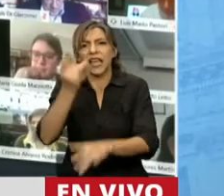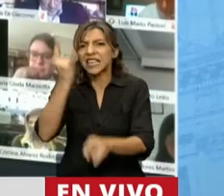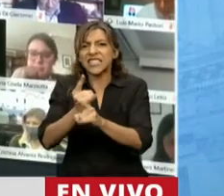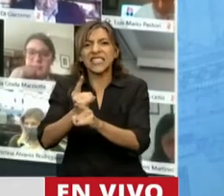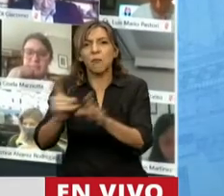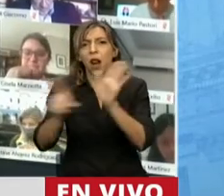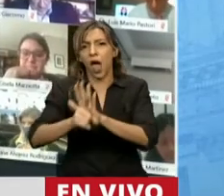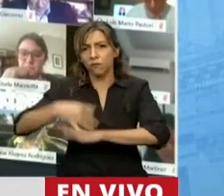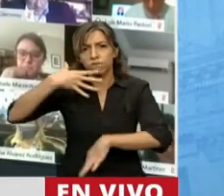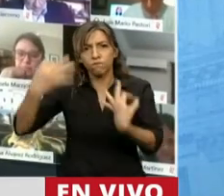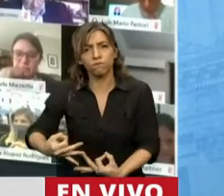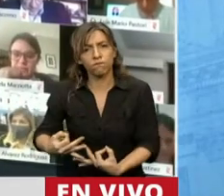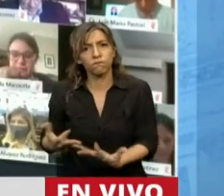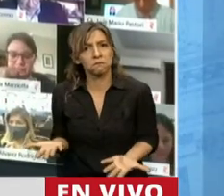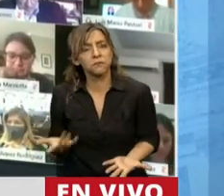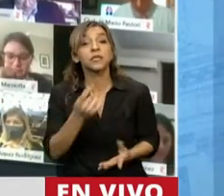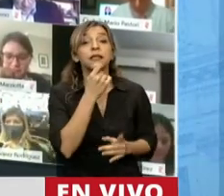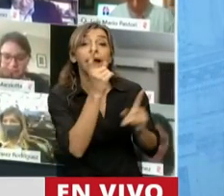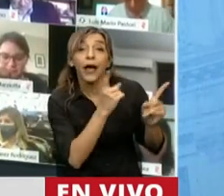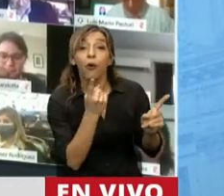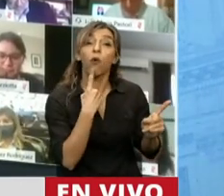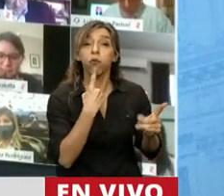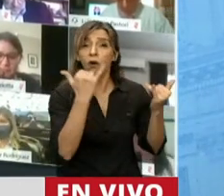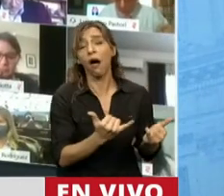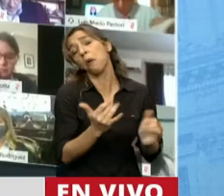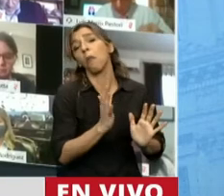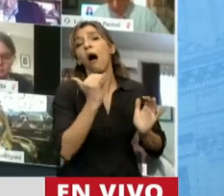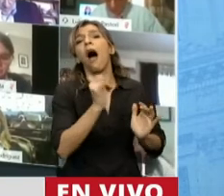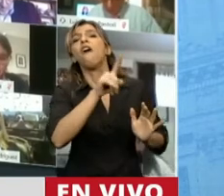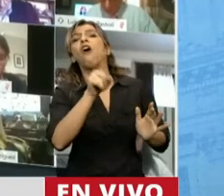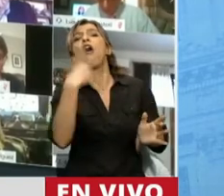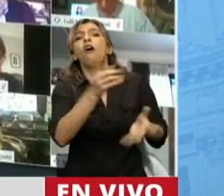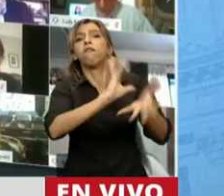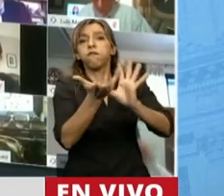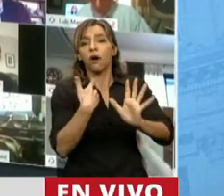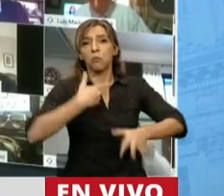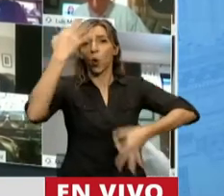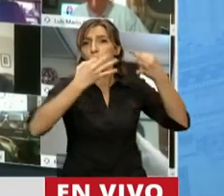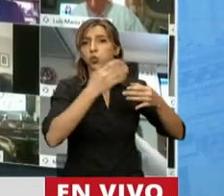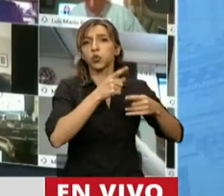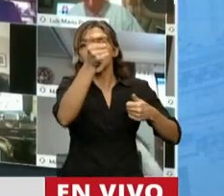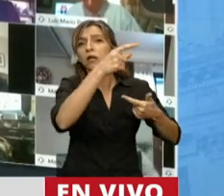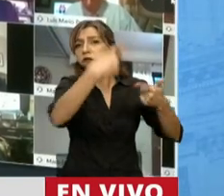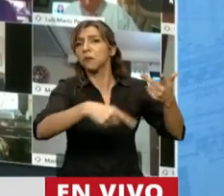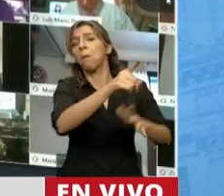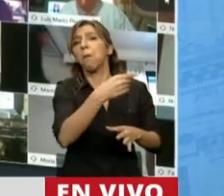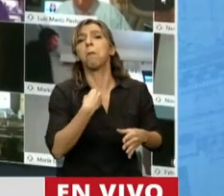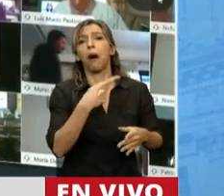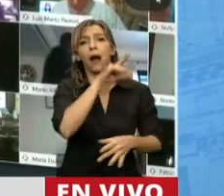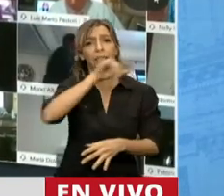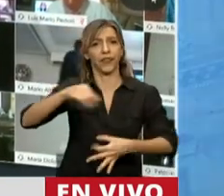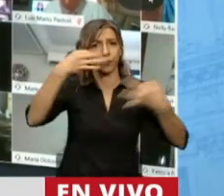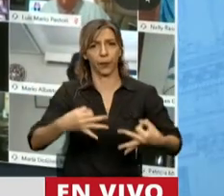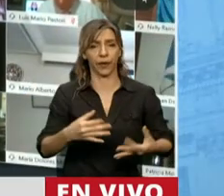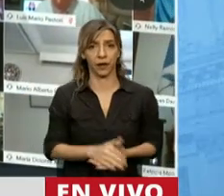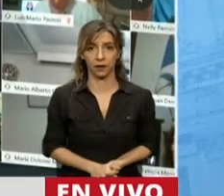Y si alguien tuviera dudas de ellos, pues existen mecanismos jurídicos y judiciales para hacer las denuncias correspondientes. Muy